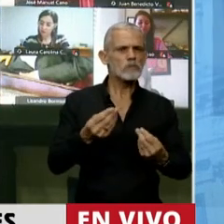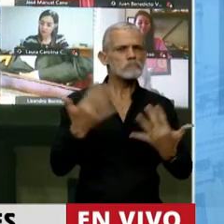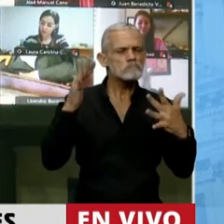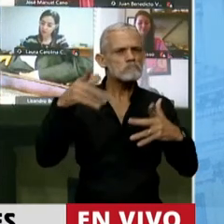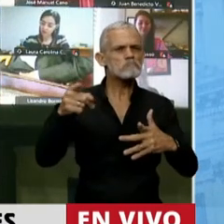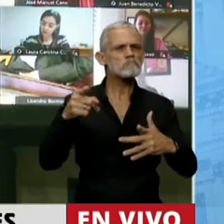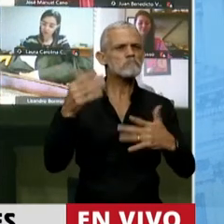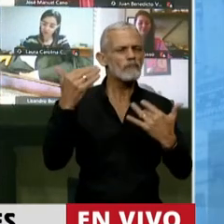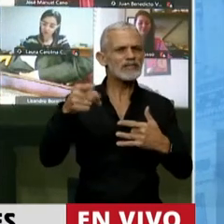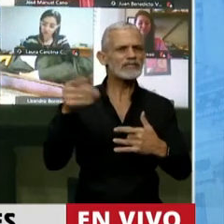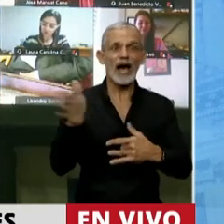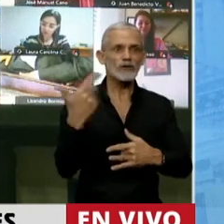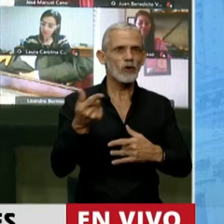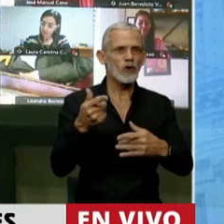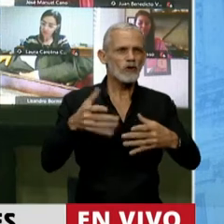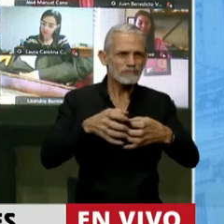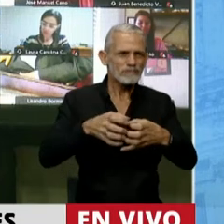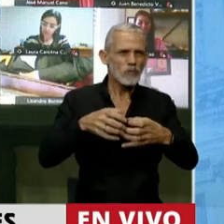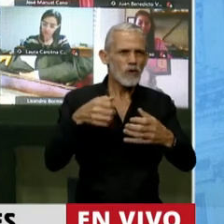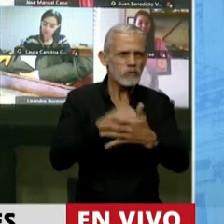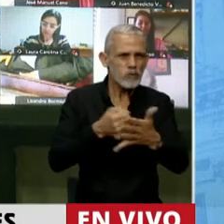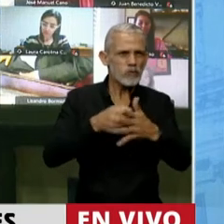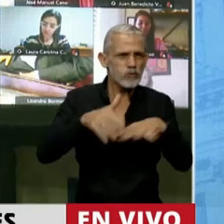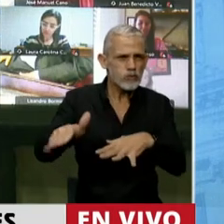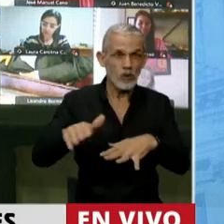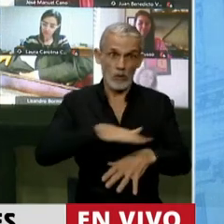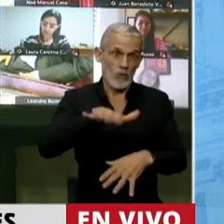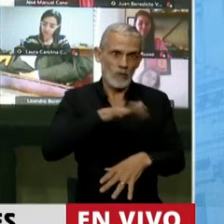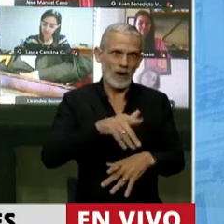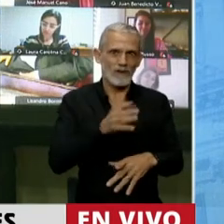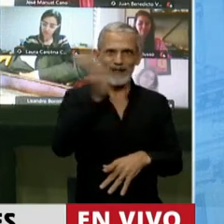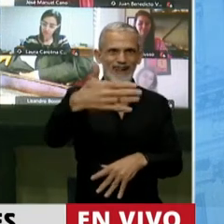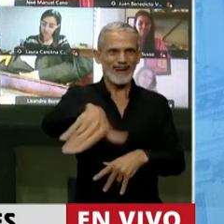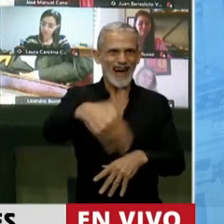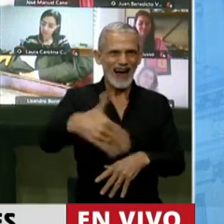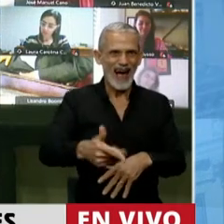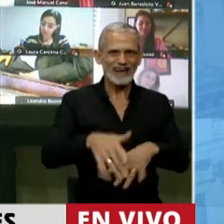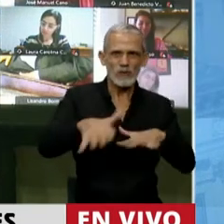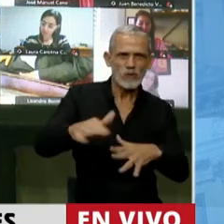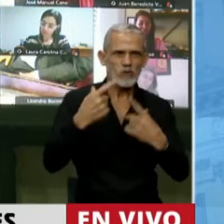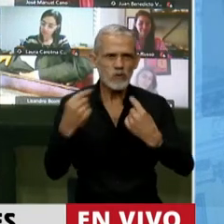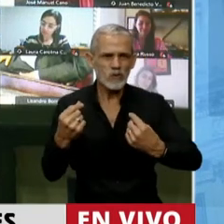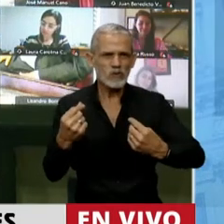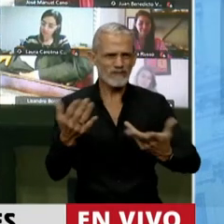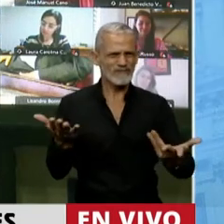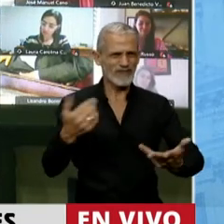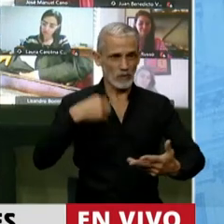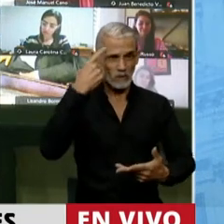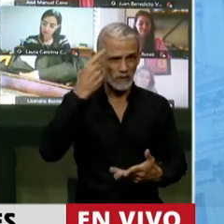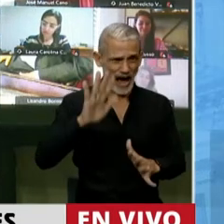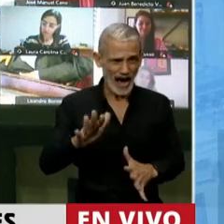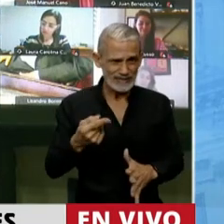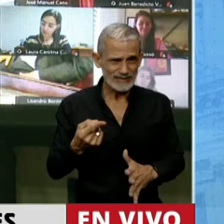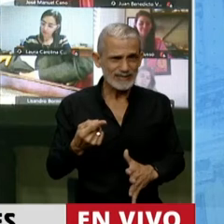del medio ambiente y a todos los pueblos que hoy están en las calles y que obviamente creo que les parecería completamente contradictorio, pretender